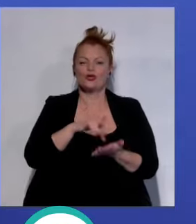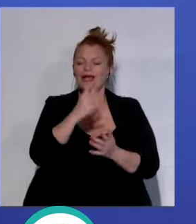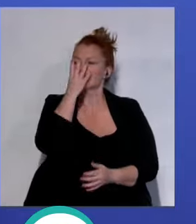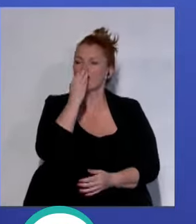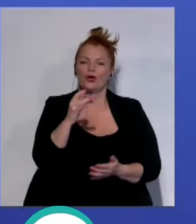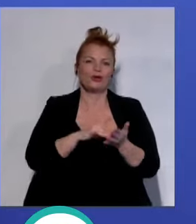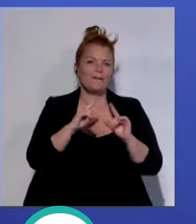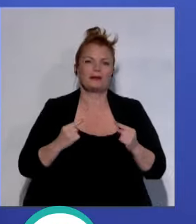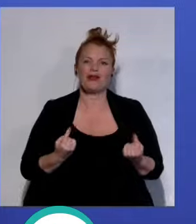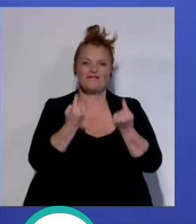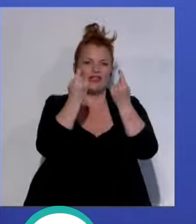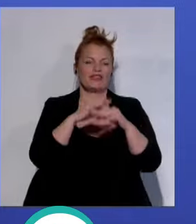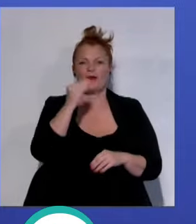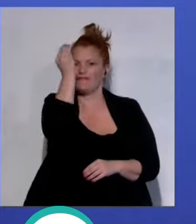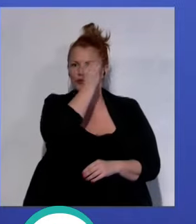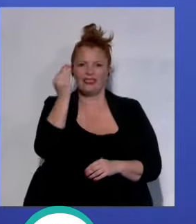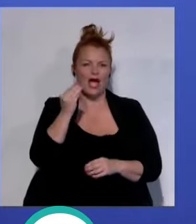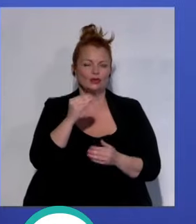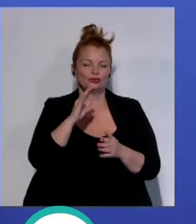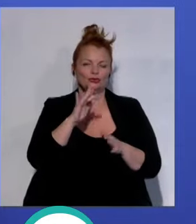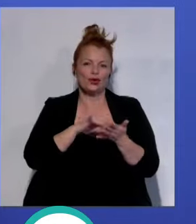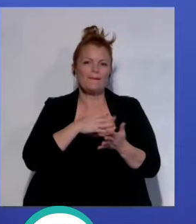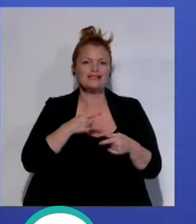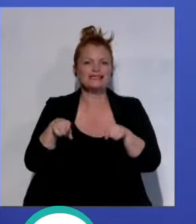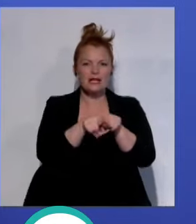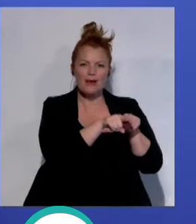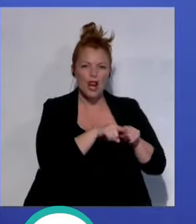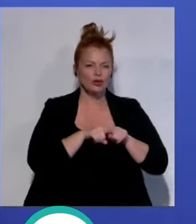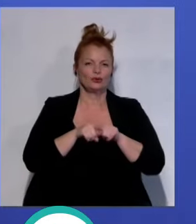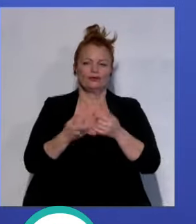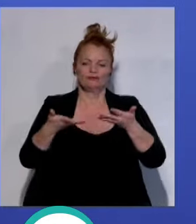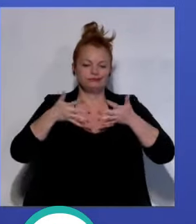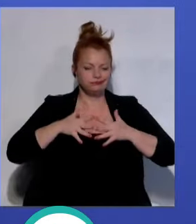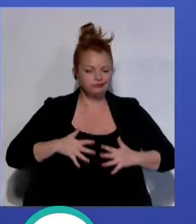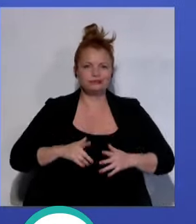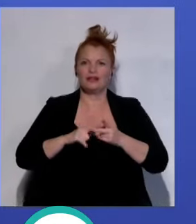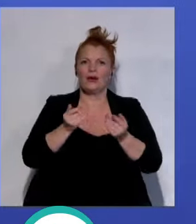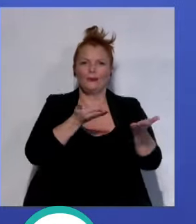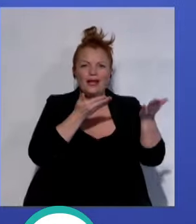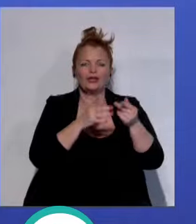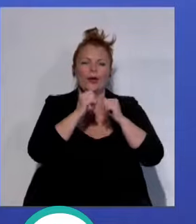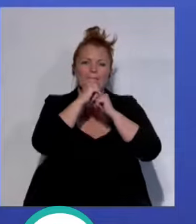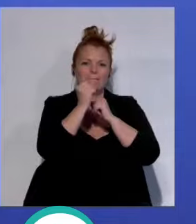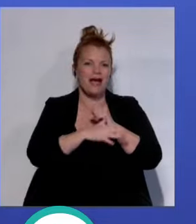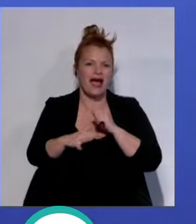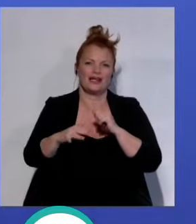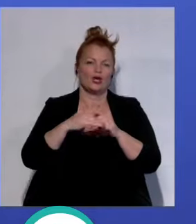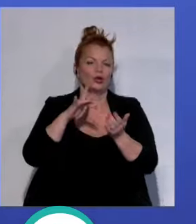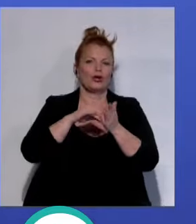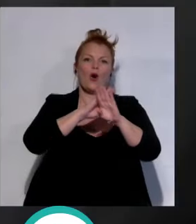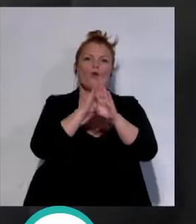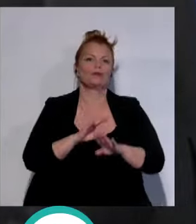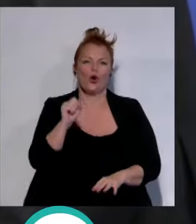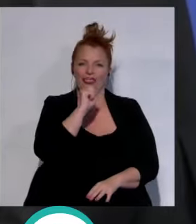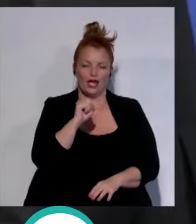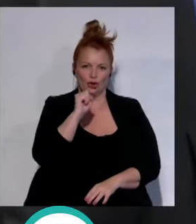vez, aquí se bautizaron mis hermanos, aquí se le metió dentro el viento, el mar y aquí fue su último concierto también.